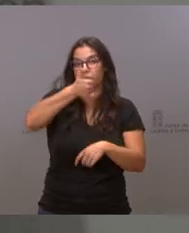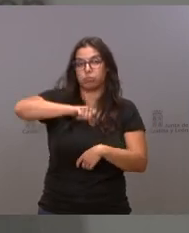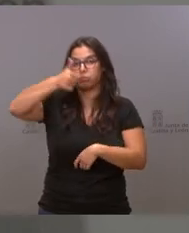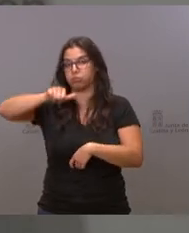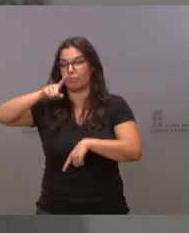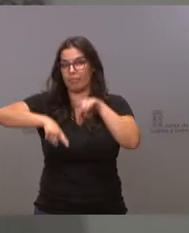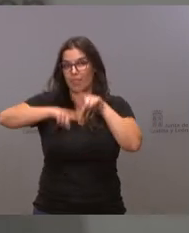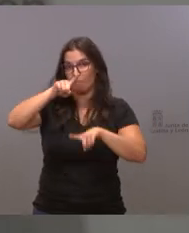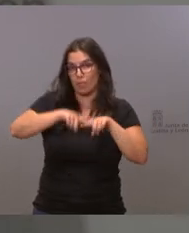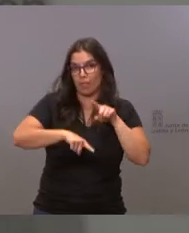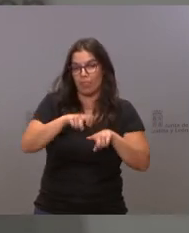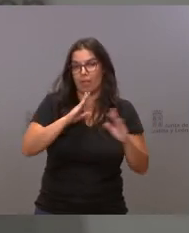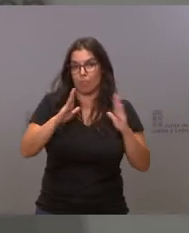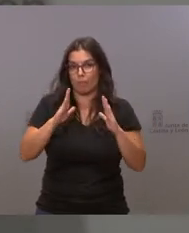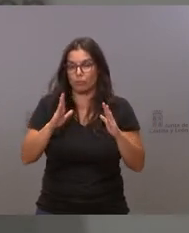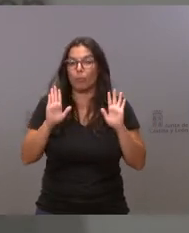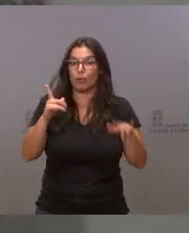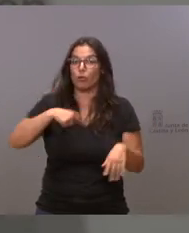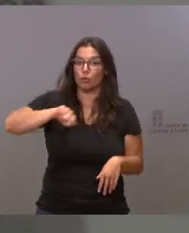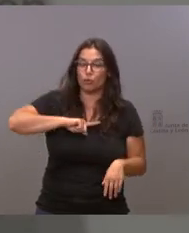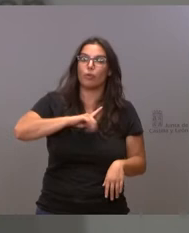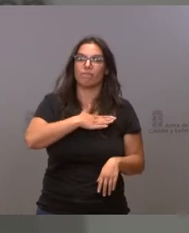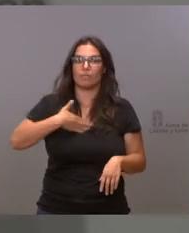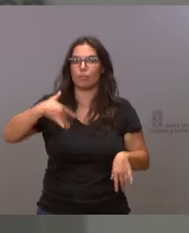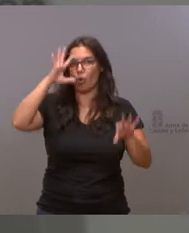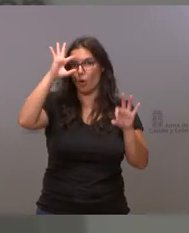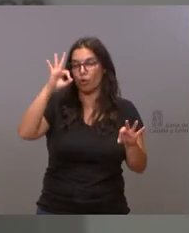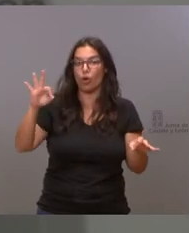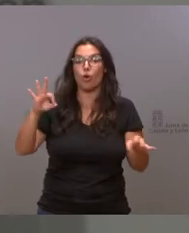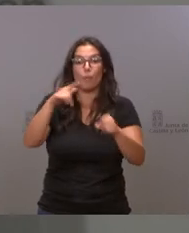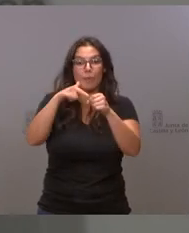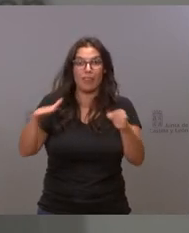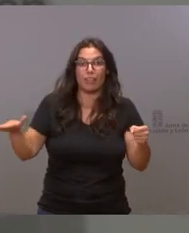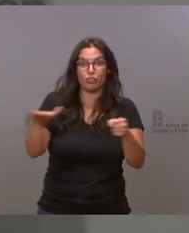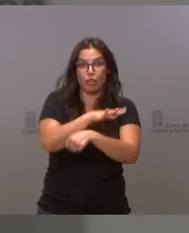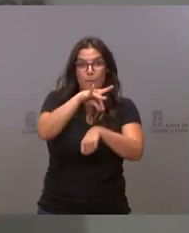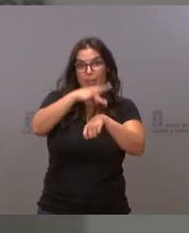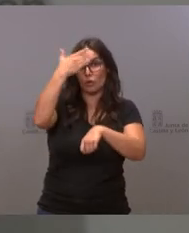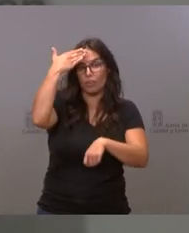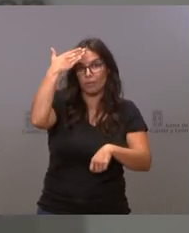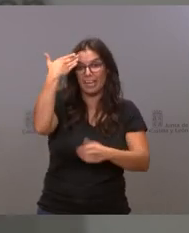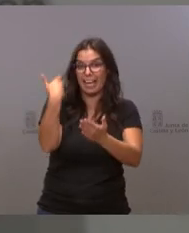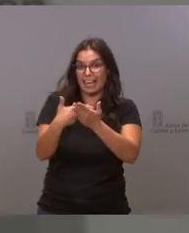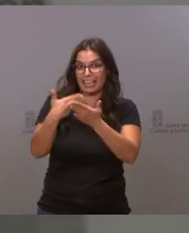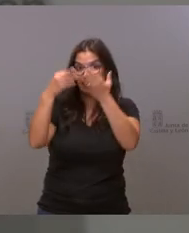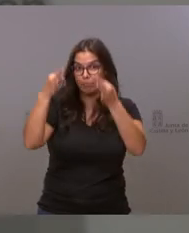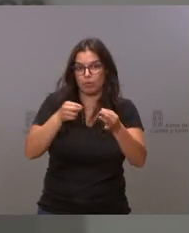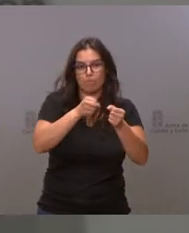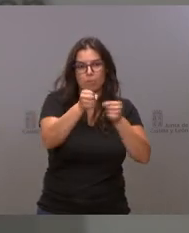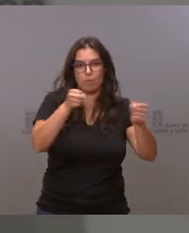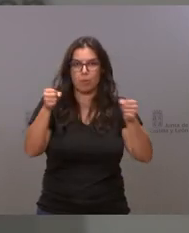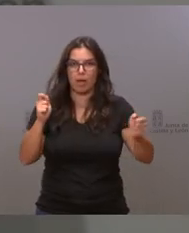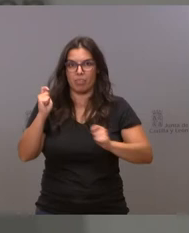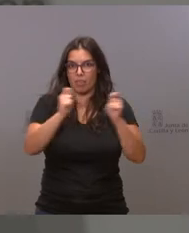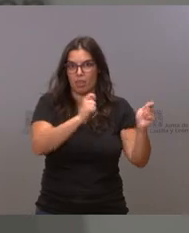dependiendo del momento pero nuestra intención naturalmente es que todas las plazas de medicina de familia acreditadas se doten. De hecho